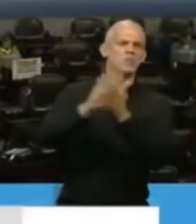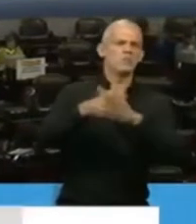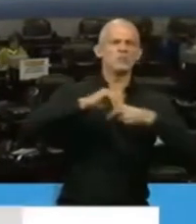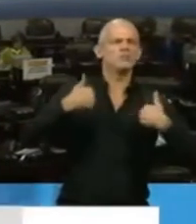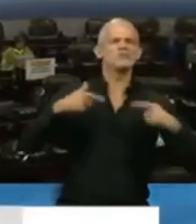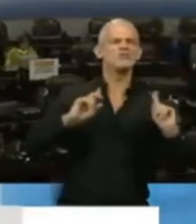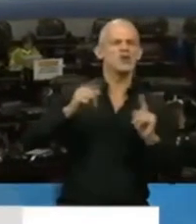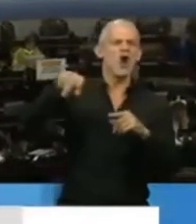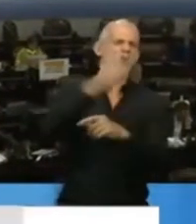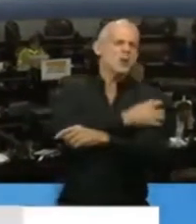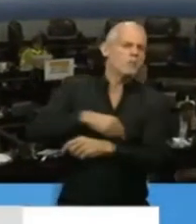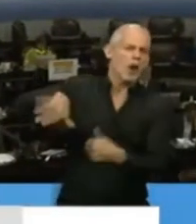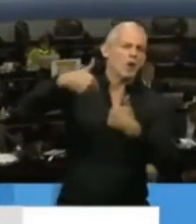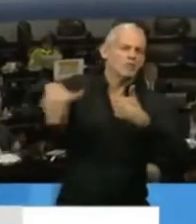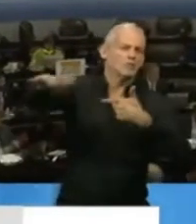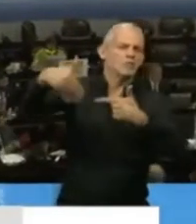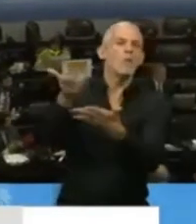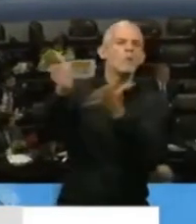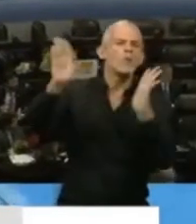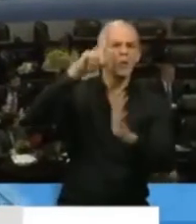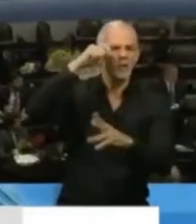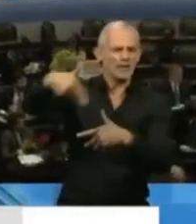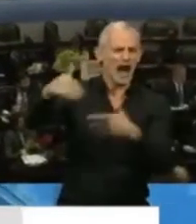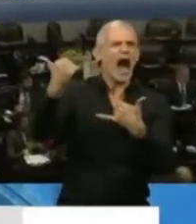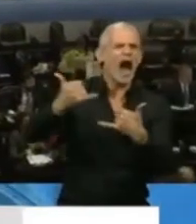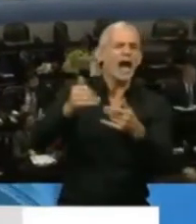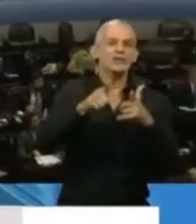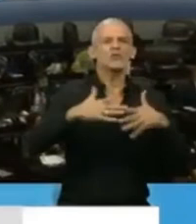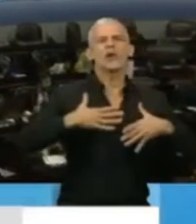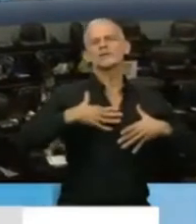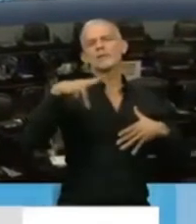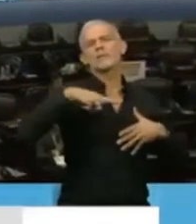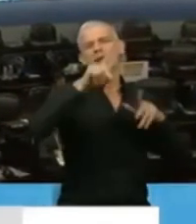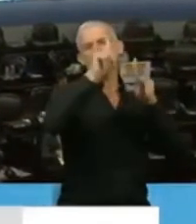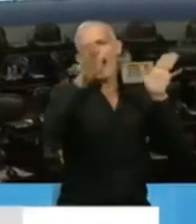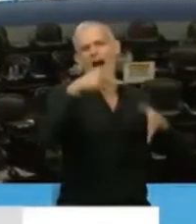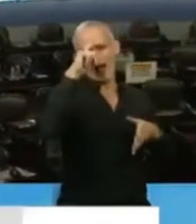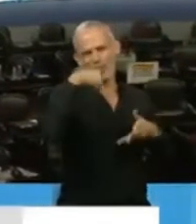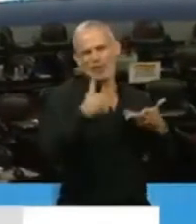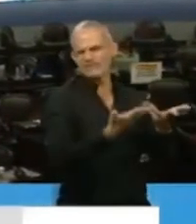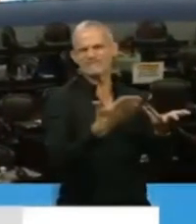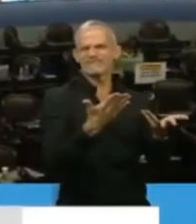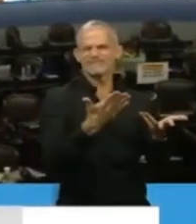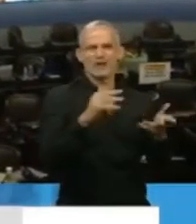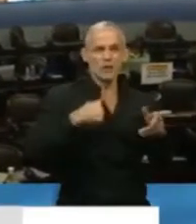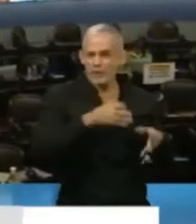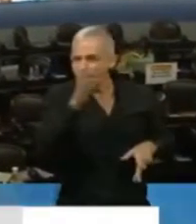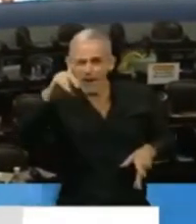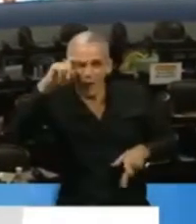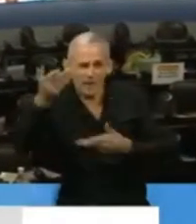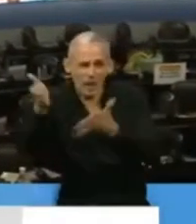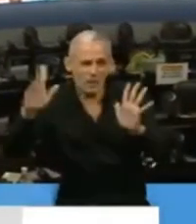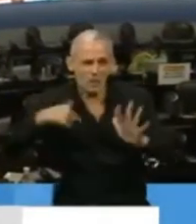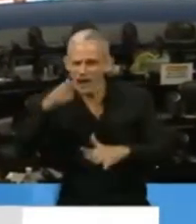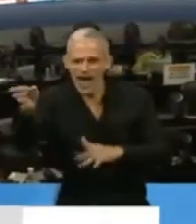los que tenían la suerte de tener un sistema de salud privada, no corrían el riesgo de caer en la salud pública.